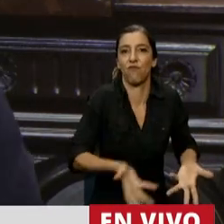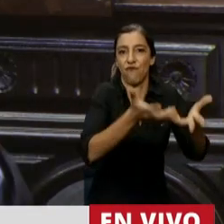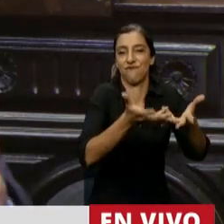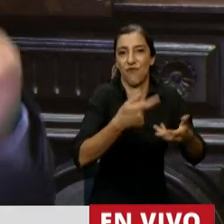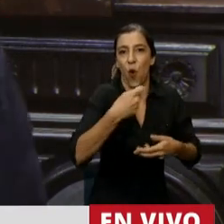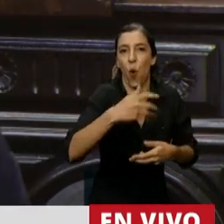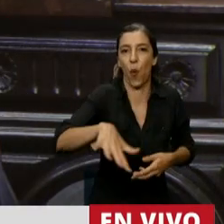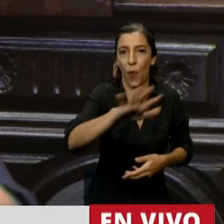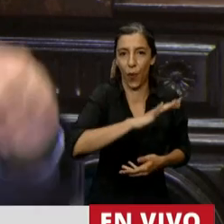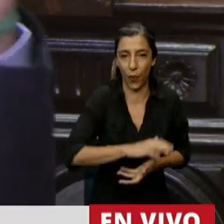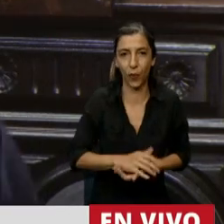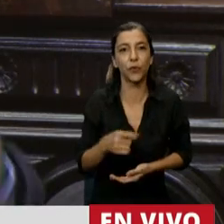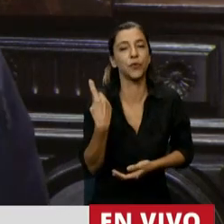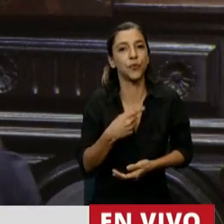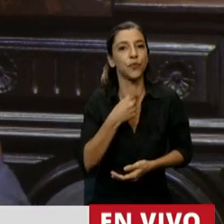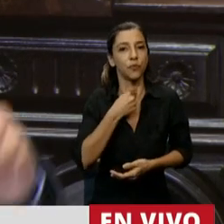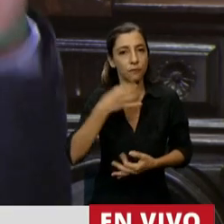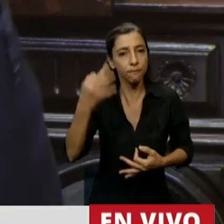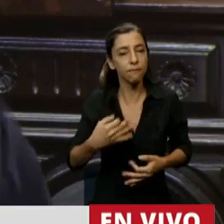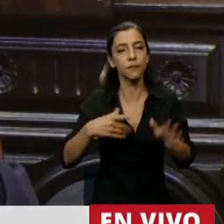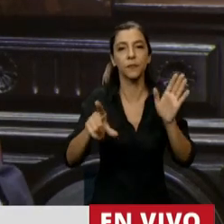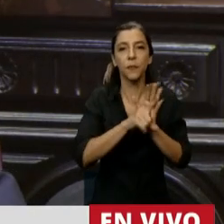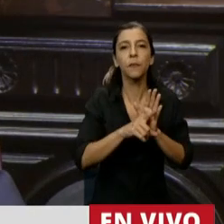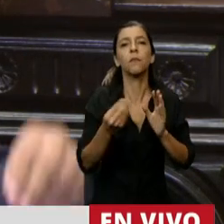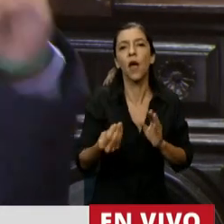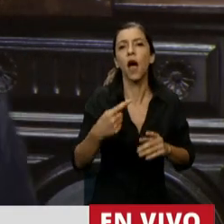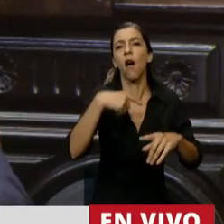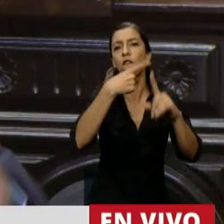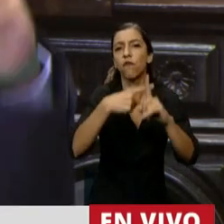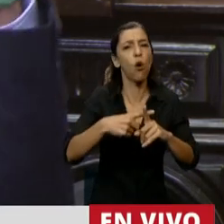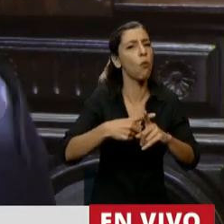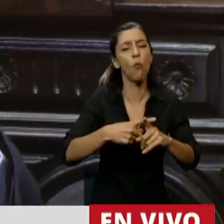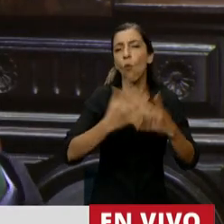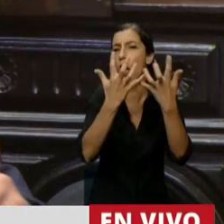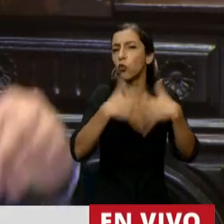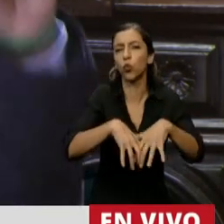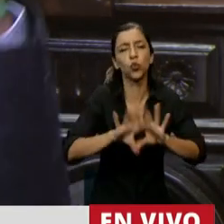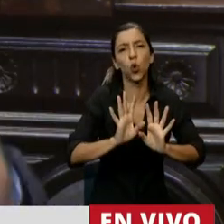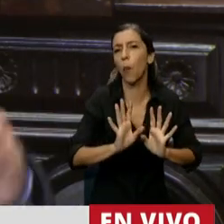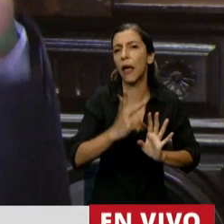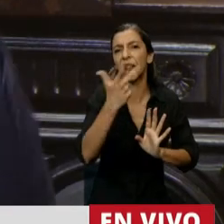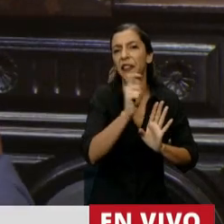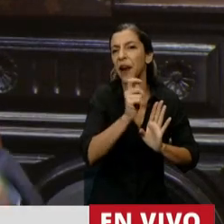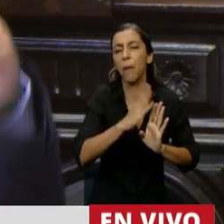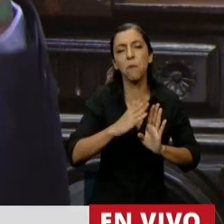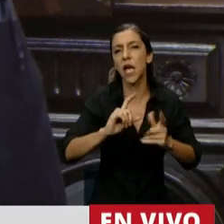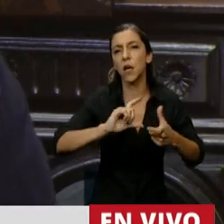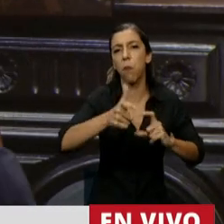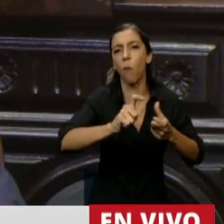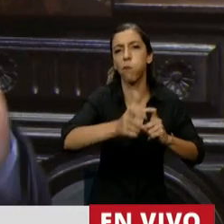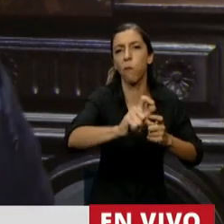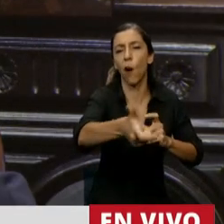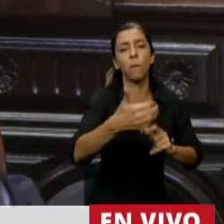sancionar una ley que dé ajustes automáticos en forma trimestral en marzo, junio,